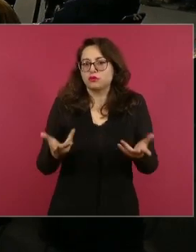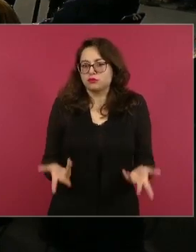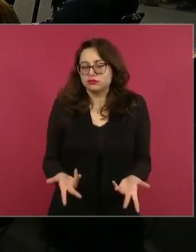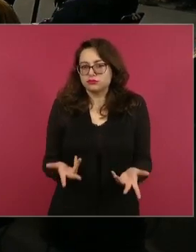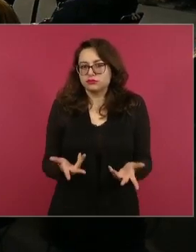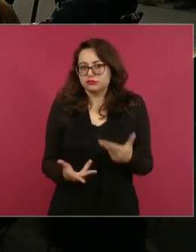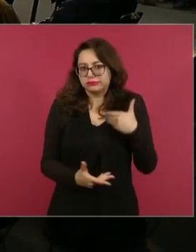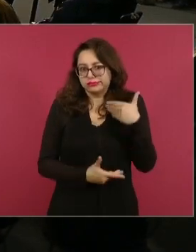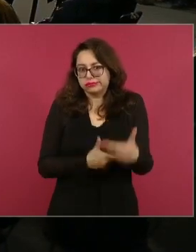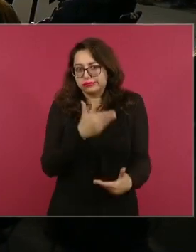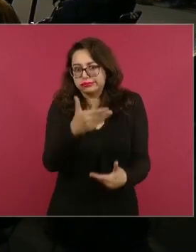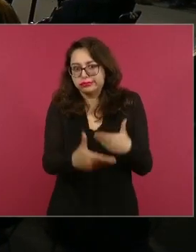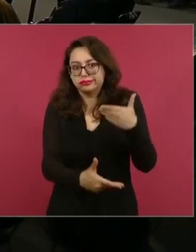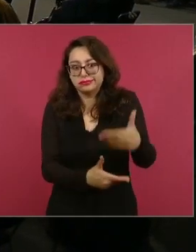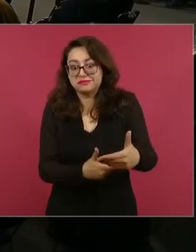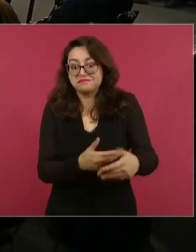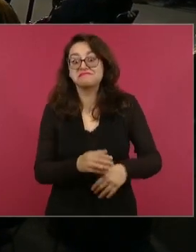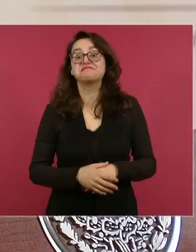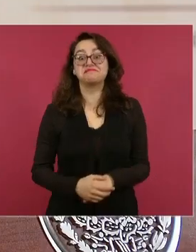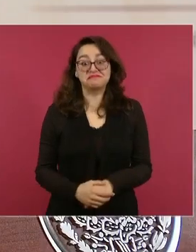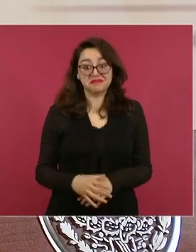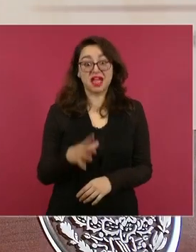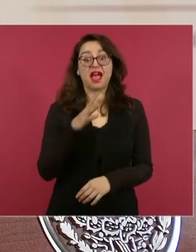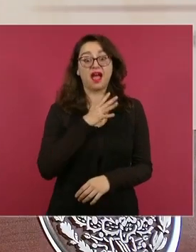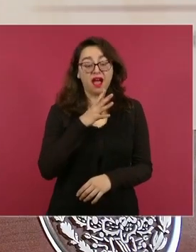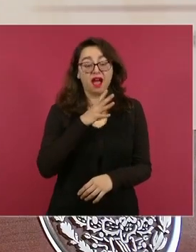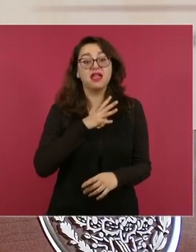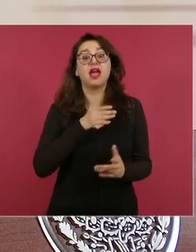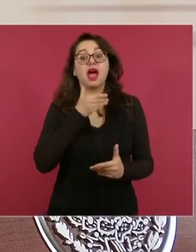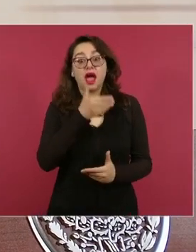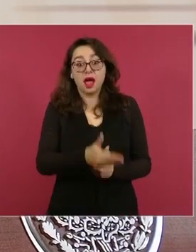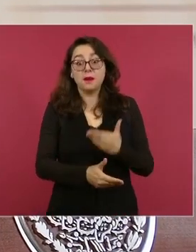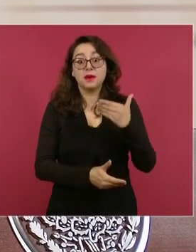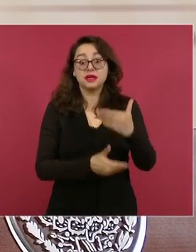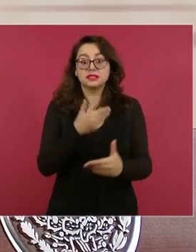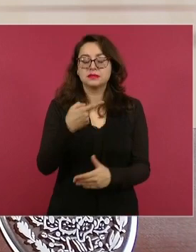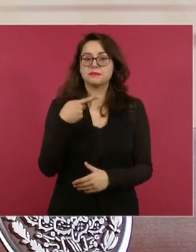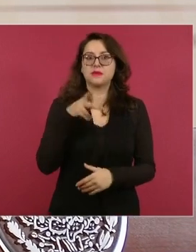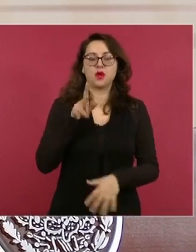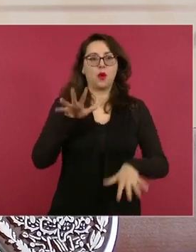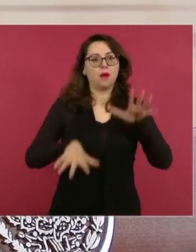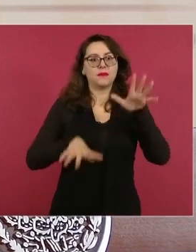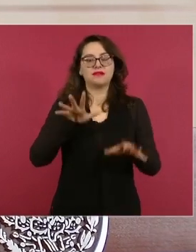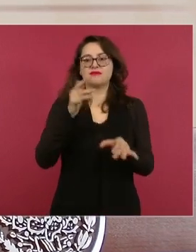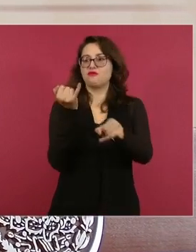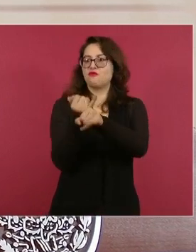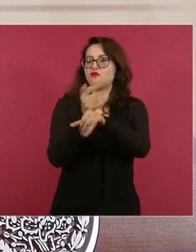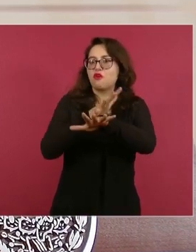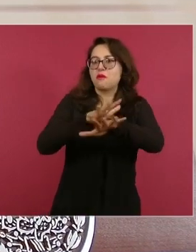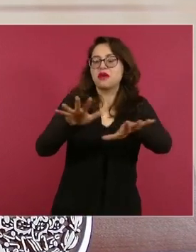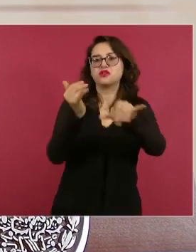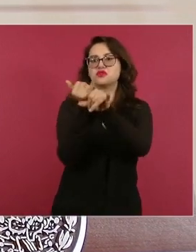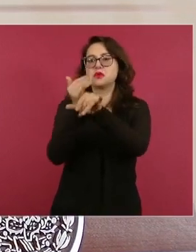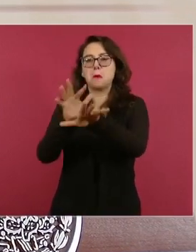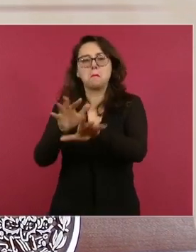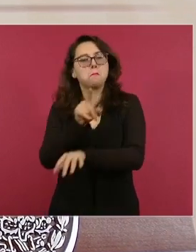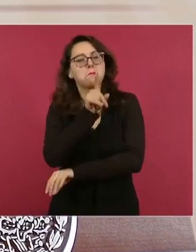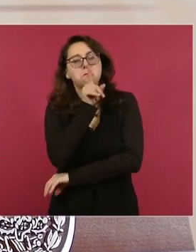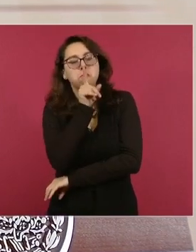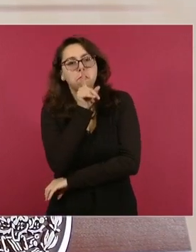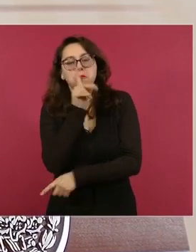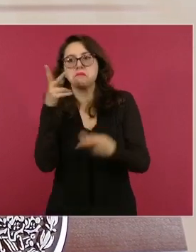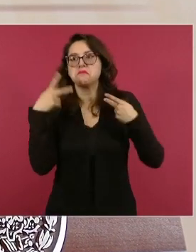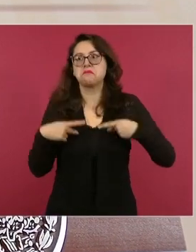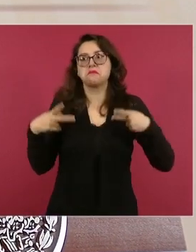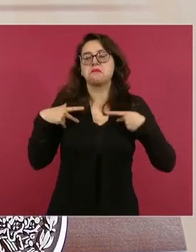el que se sepa sobre esta riqueza natural de